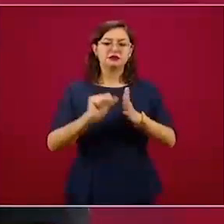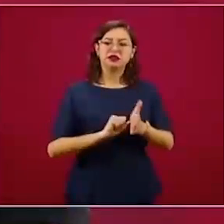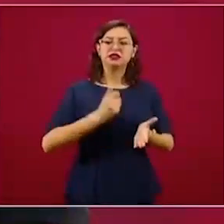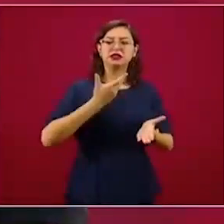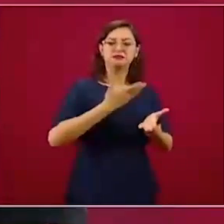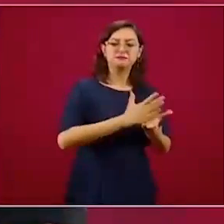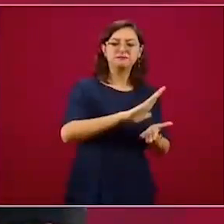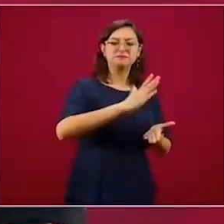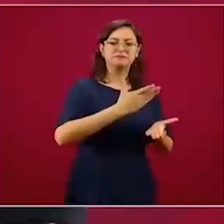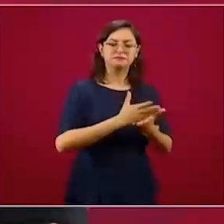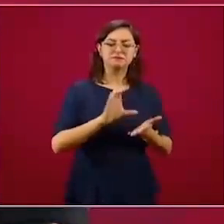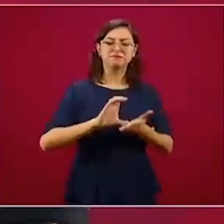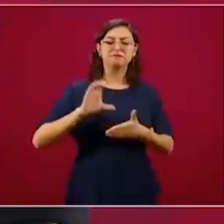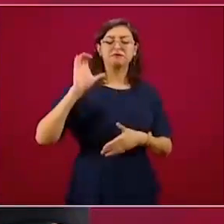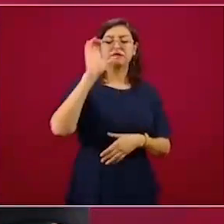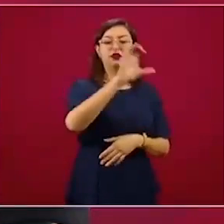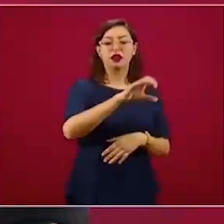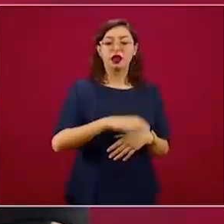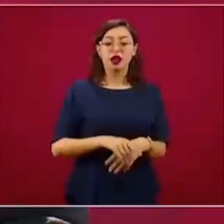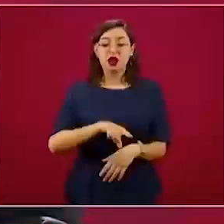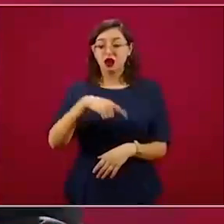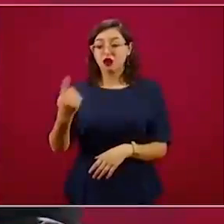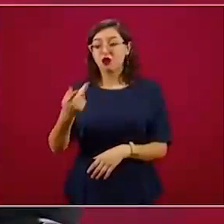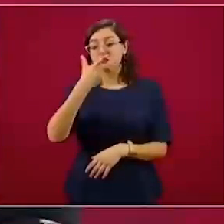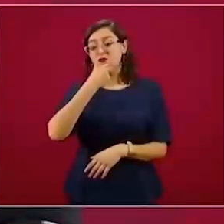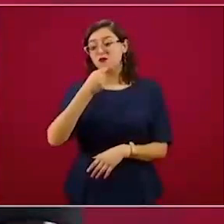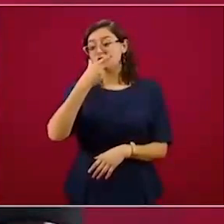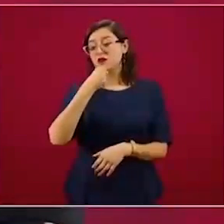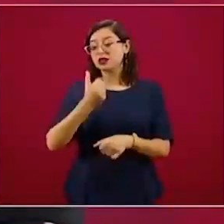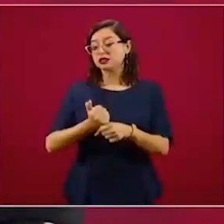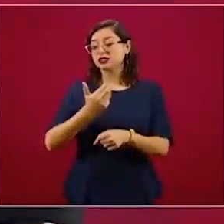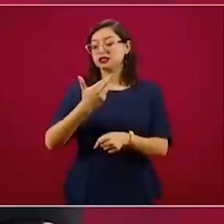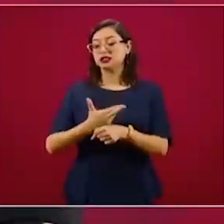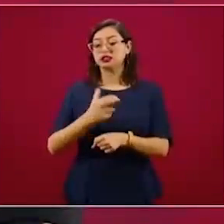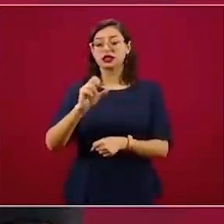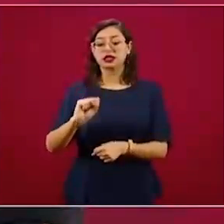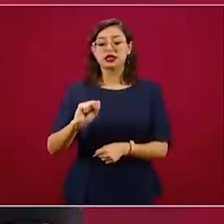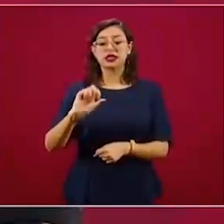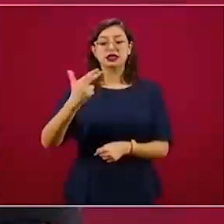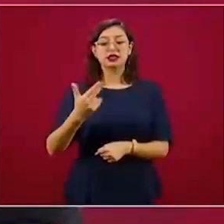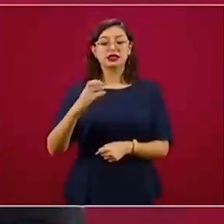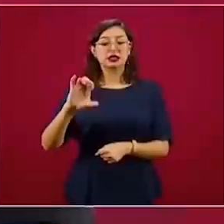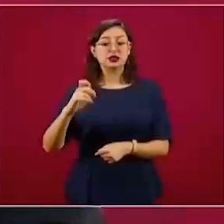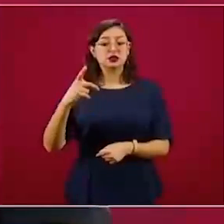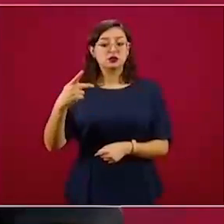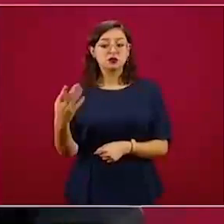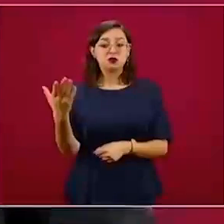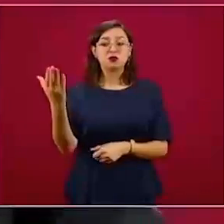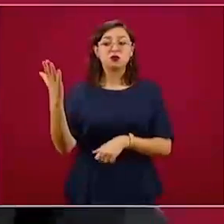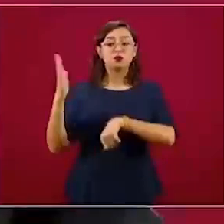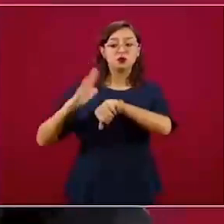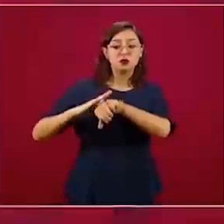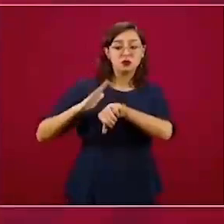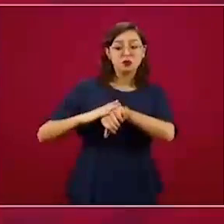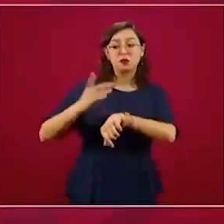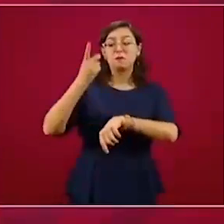consultó el secretario de Hacienda si se podía modificar la